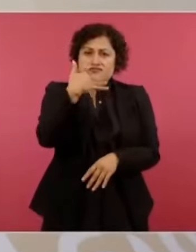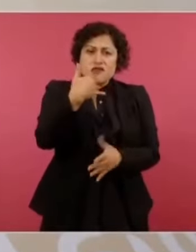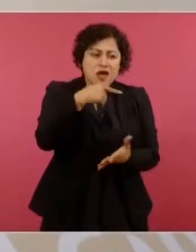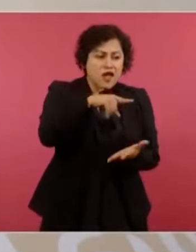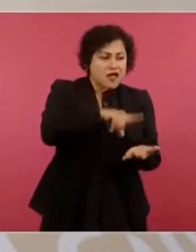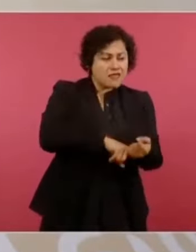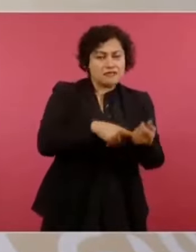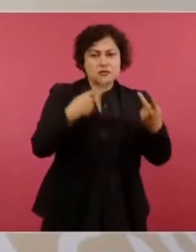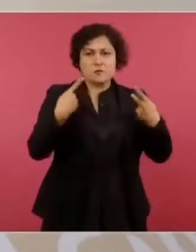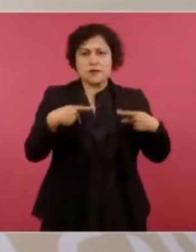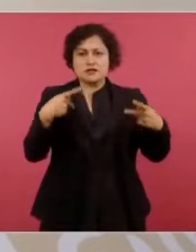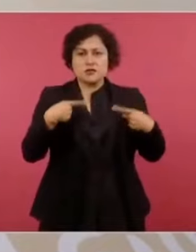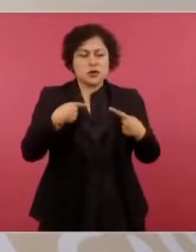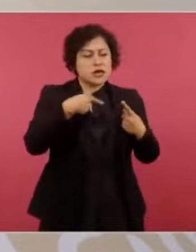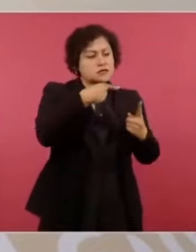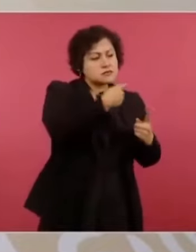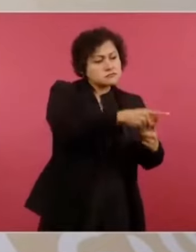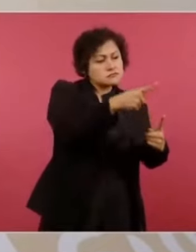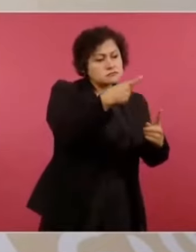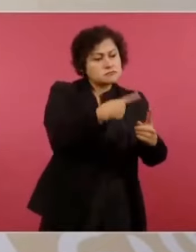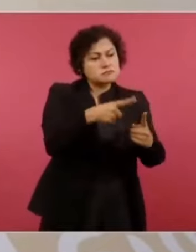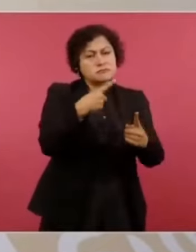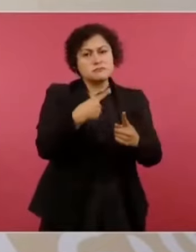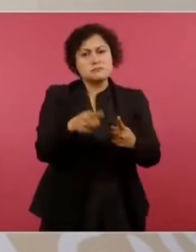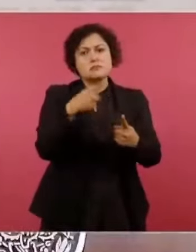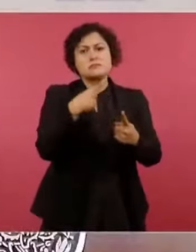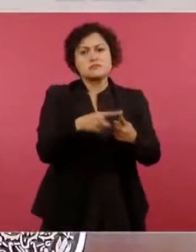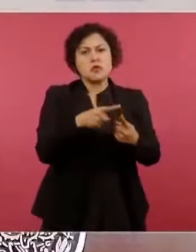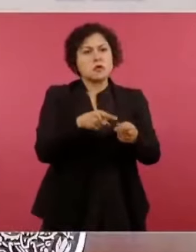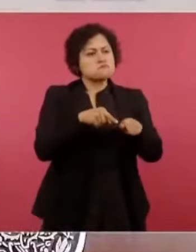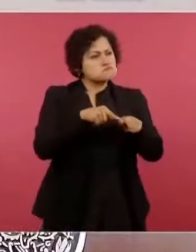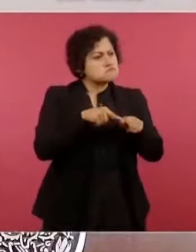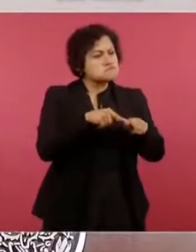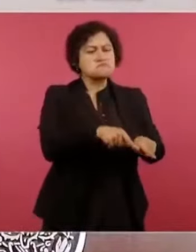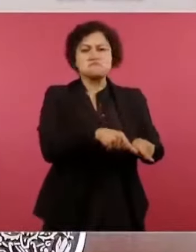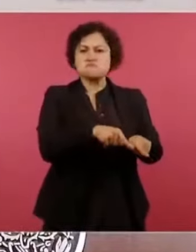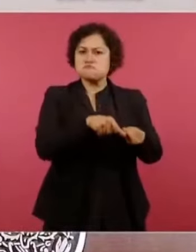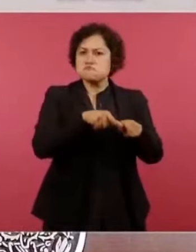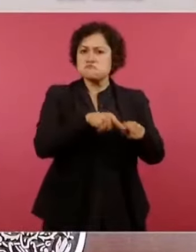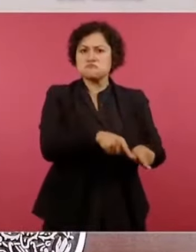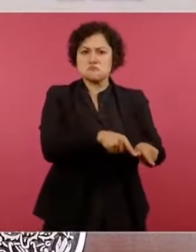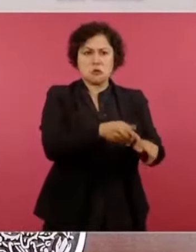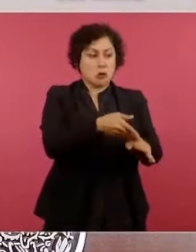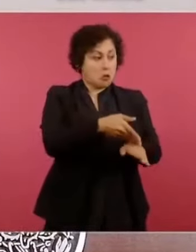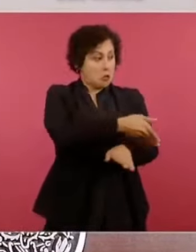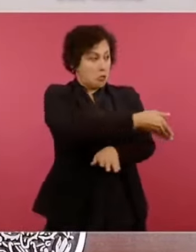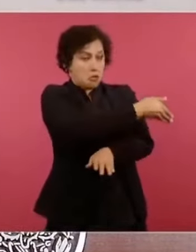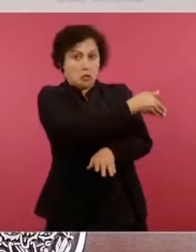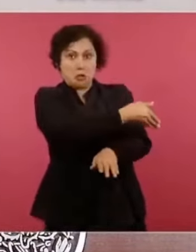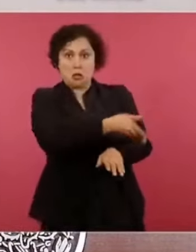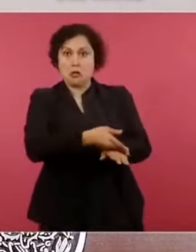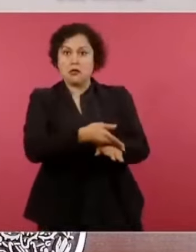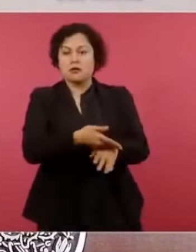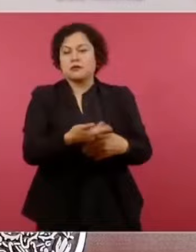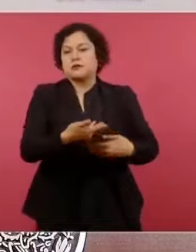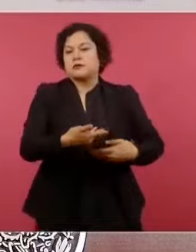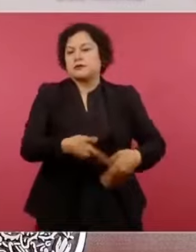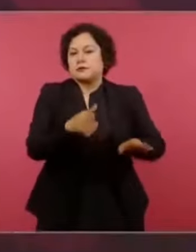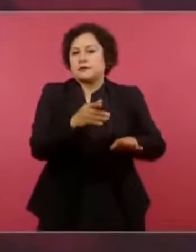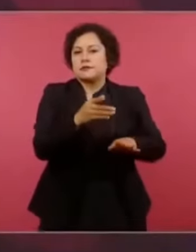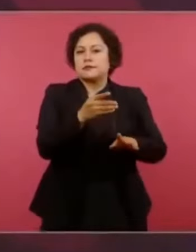y llegó a ser… Bueno, desde los años 40